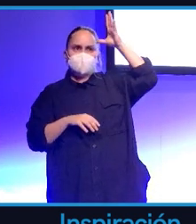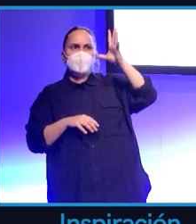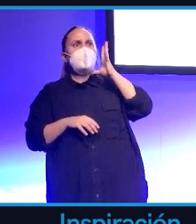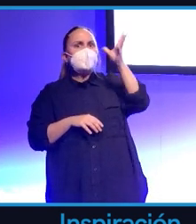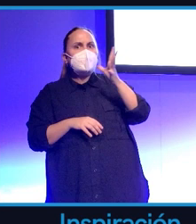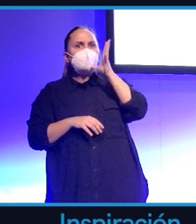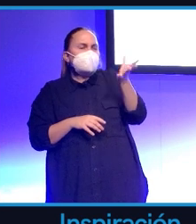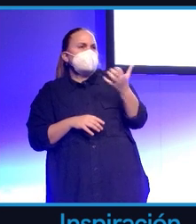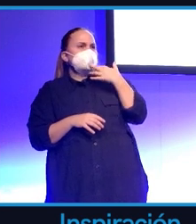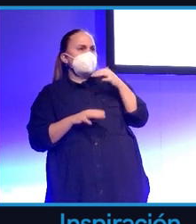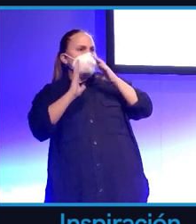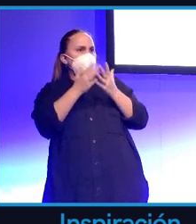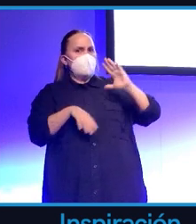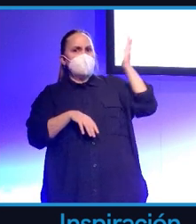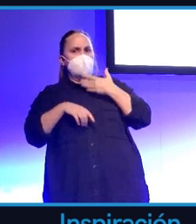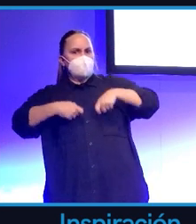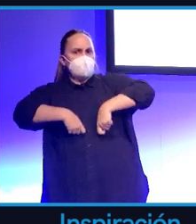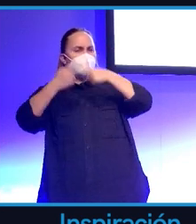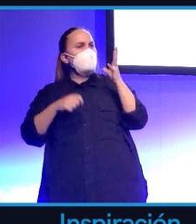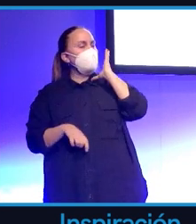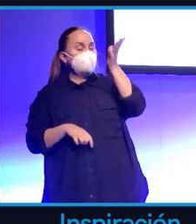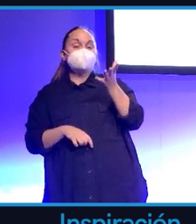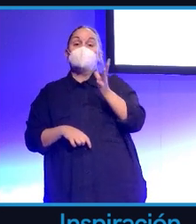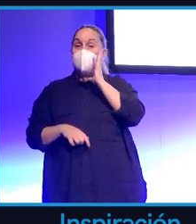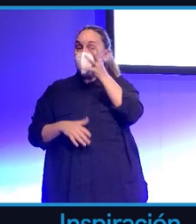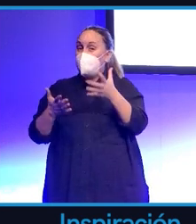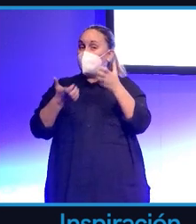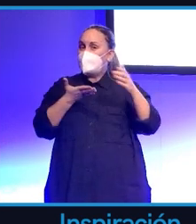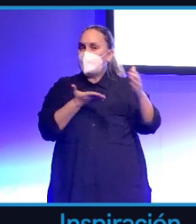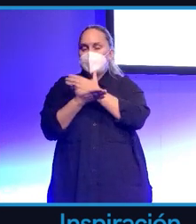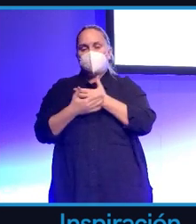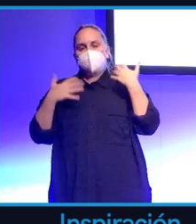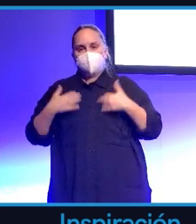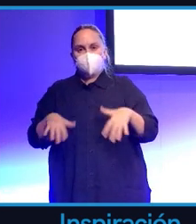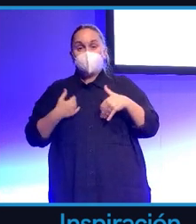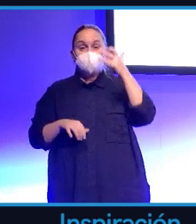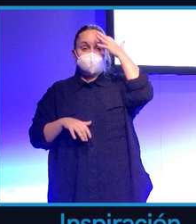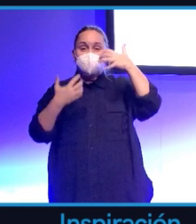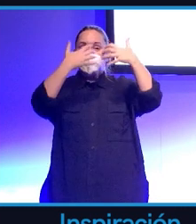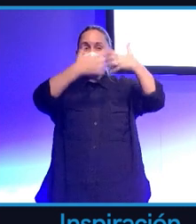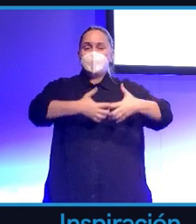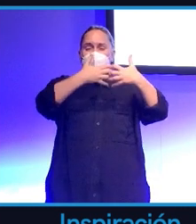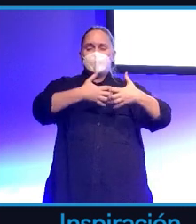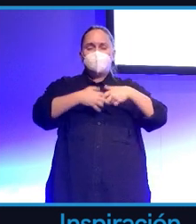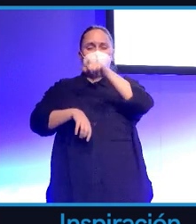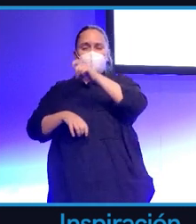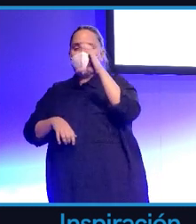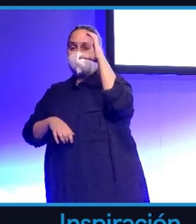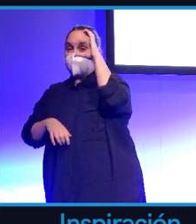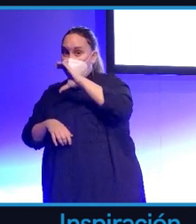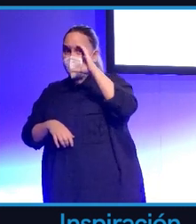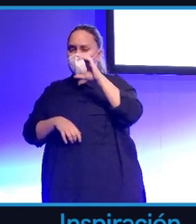apocalipsis. Porque los beneficios son inmensos. Piensen en una máquina más inteligente que cualquier científico que haya existido